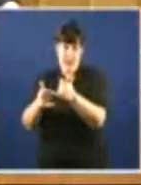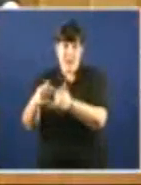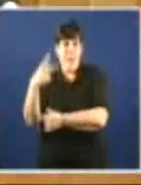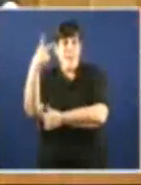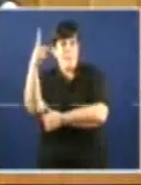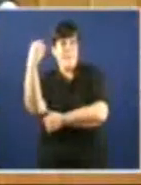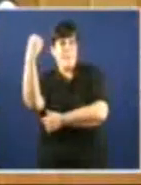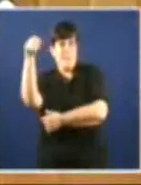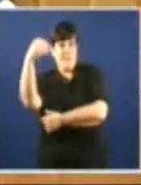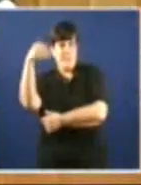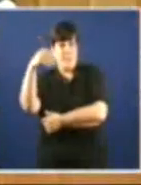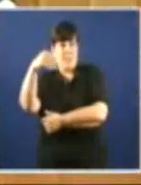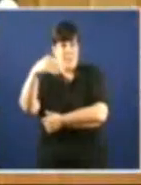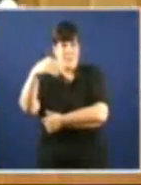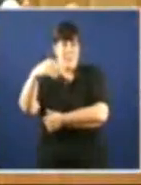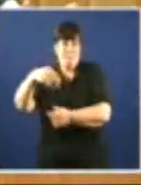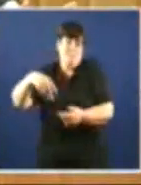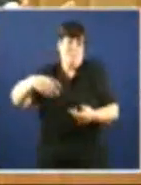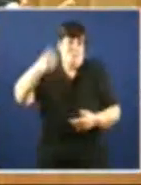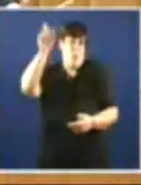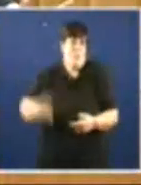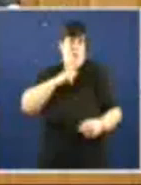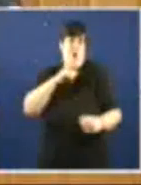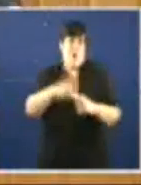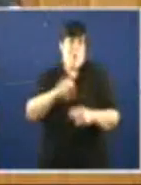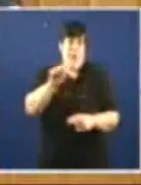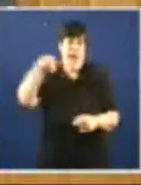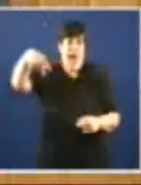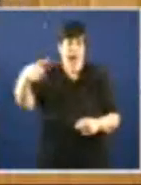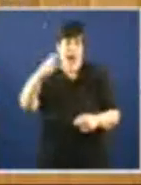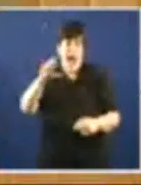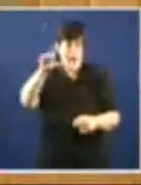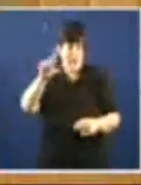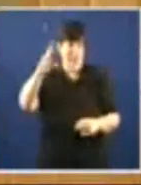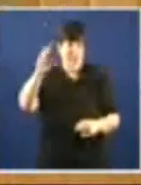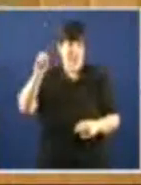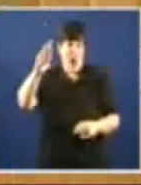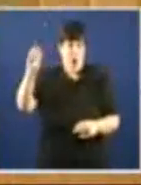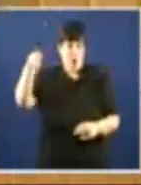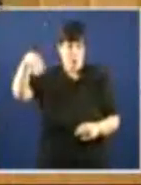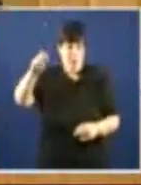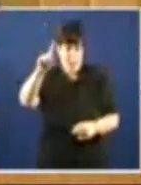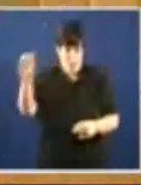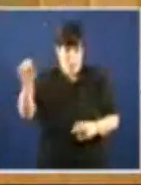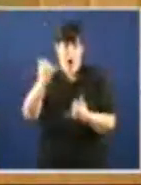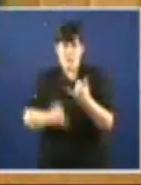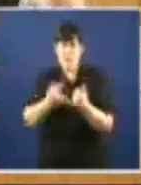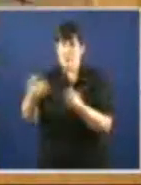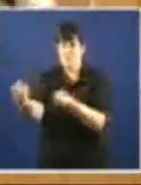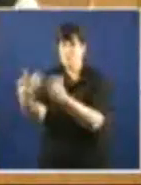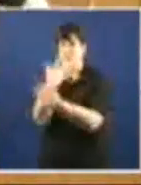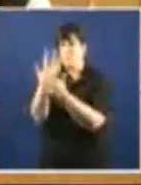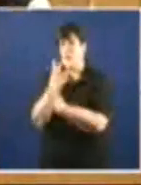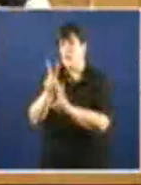no 2023 que era un tal Ángel Carromero Os sonos son así de caprichosos Ángel Carromero decía que a situación está